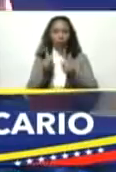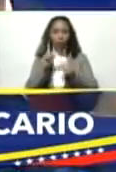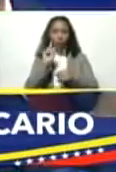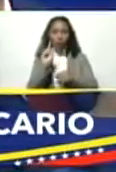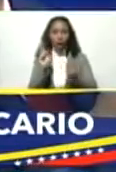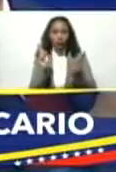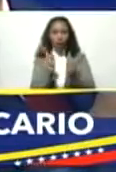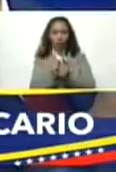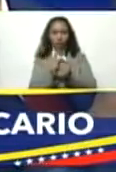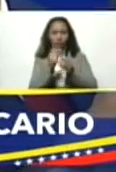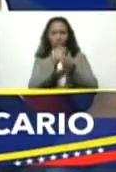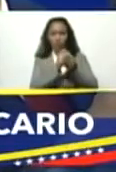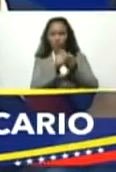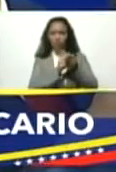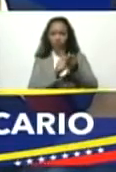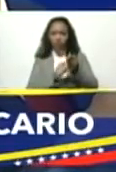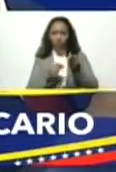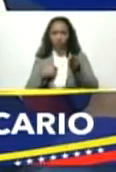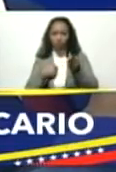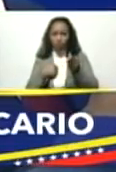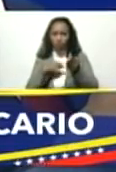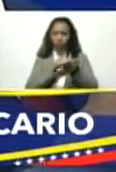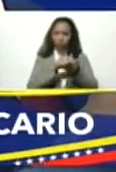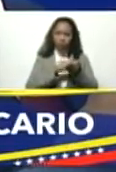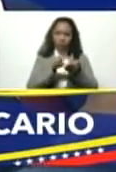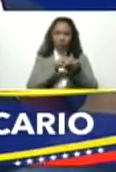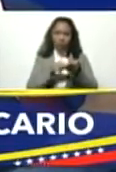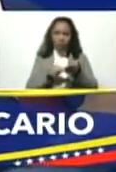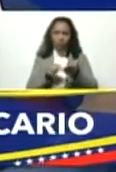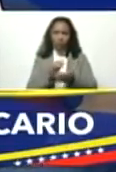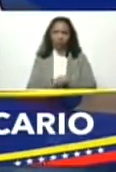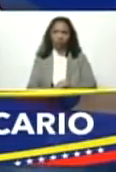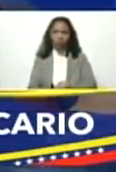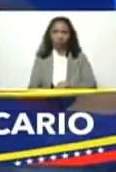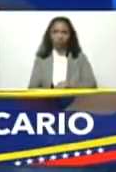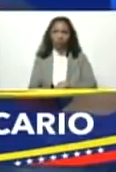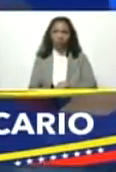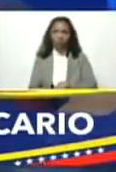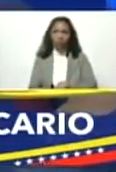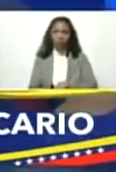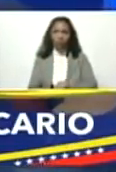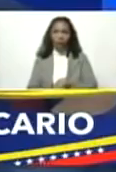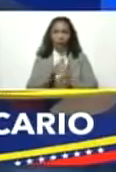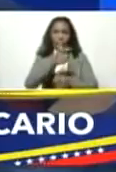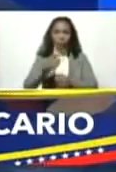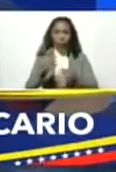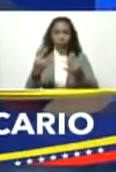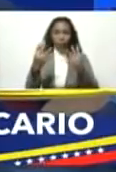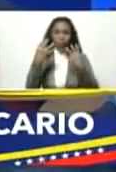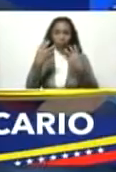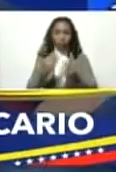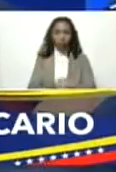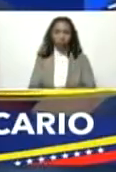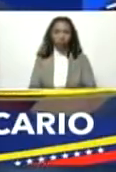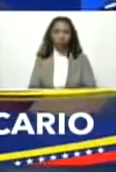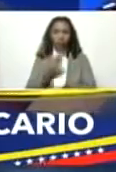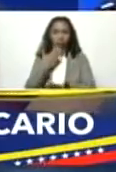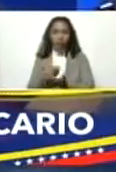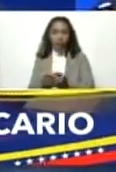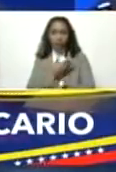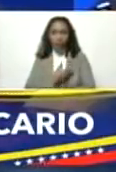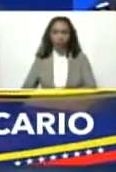pequeñas notas que le voy a voy a leerle a la audiencia adelante gracias presidente